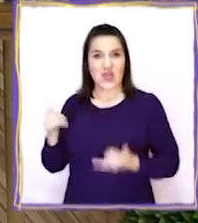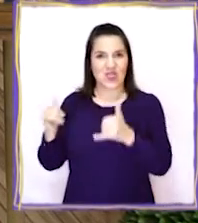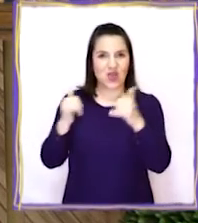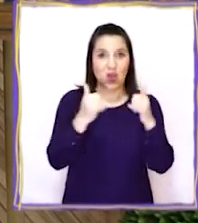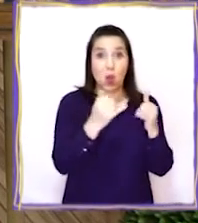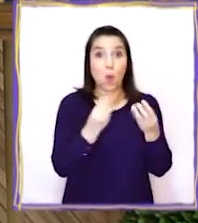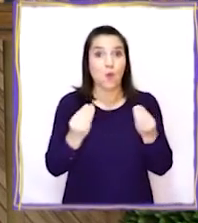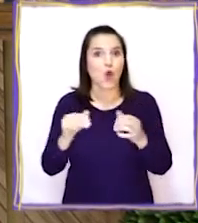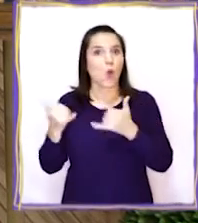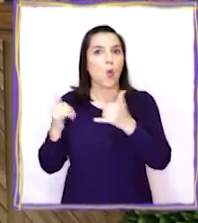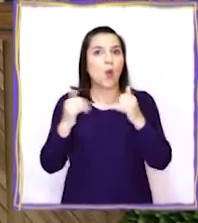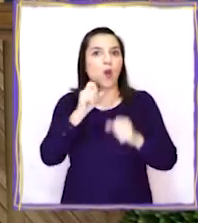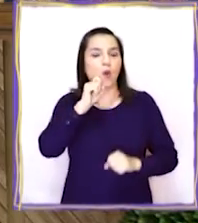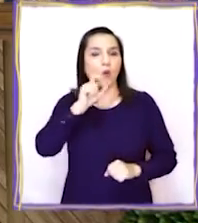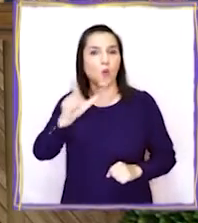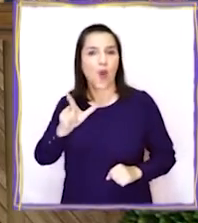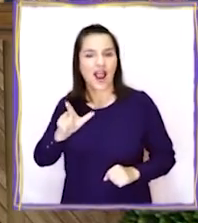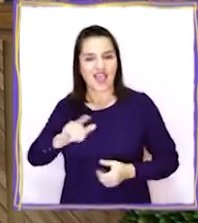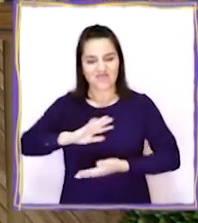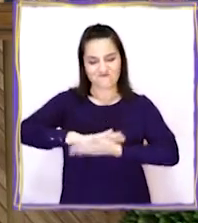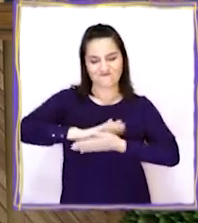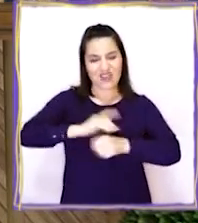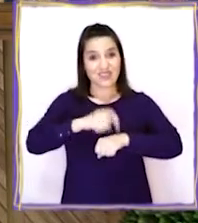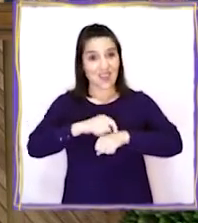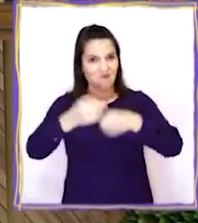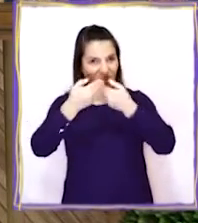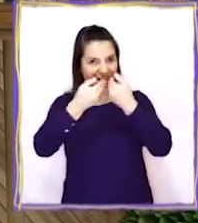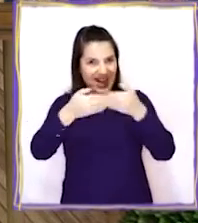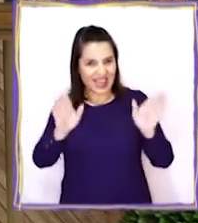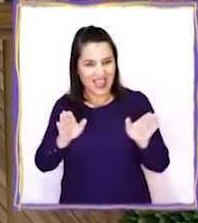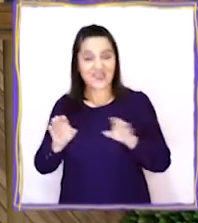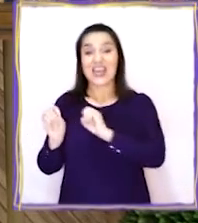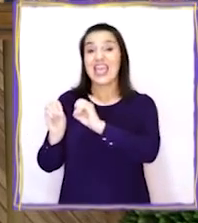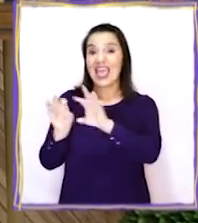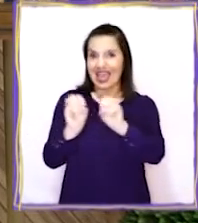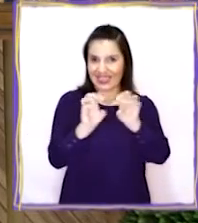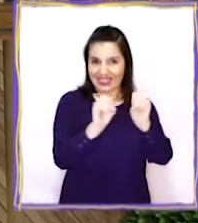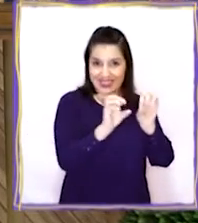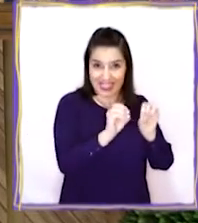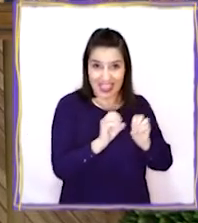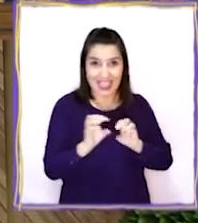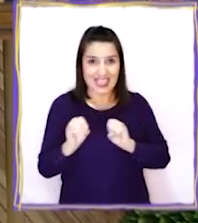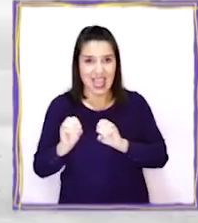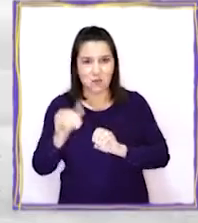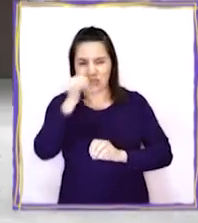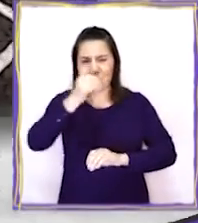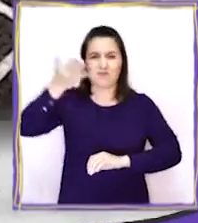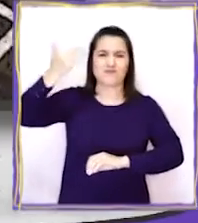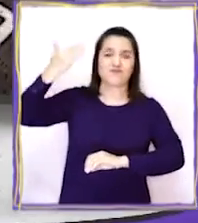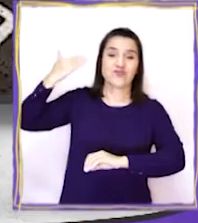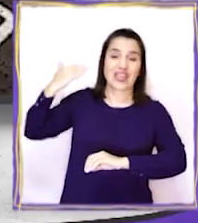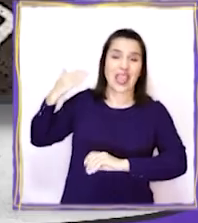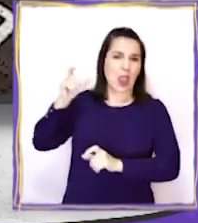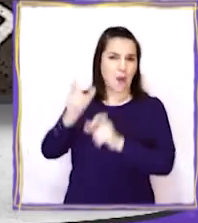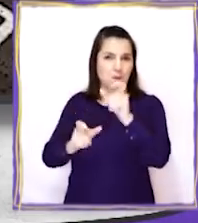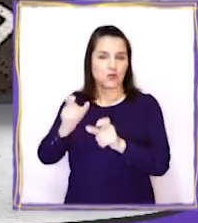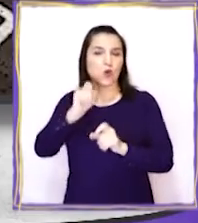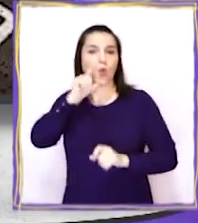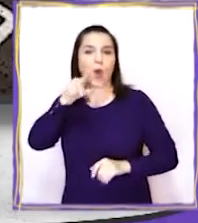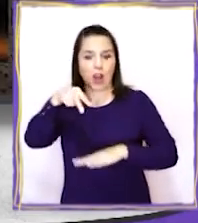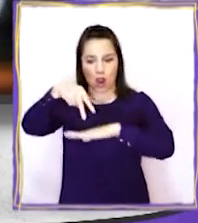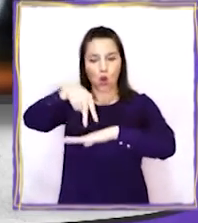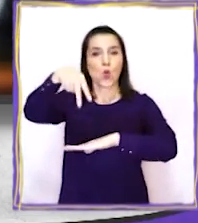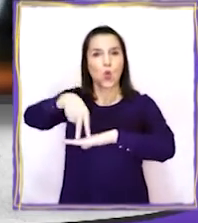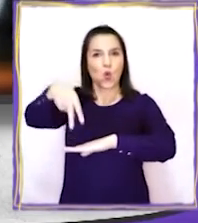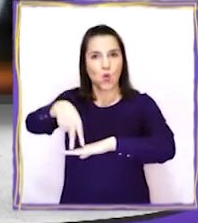disfrutamos mucho del juego para pasar el tiempo libre. Y es por eso que les enseñamos a sus antepasados juegos como el